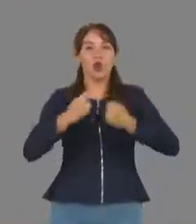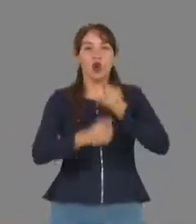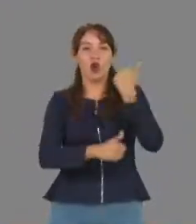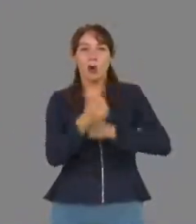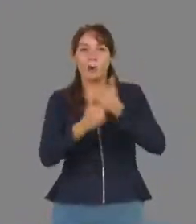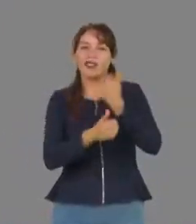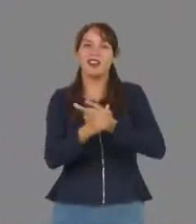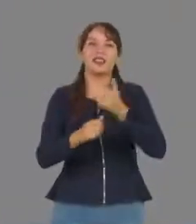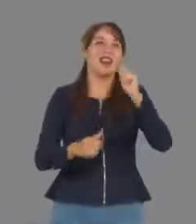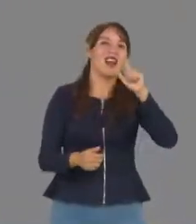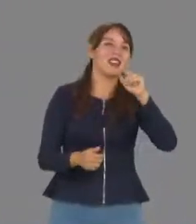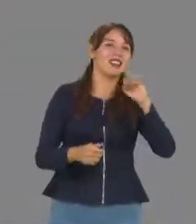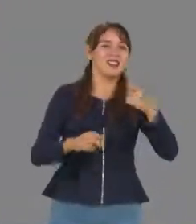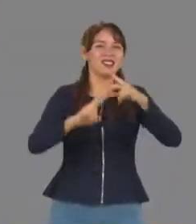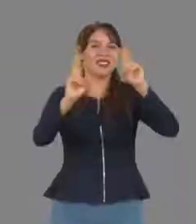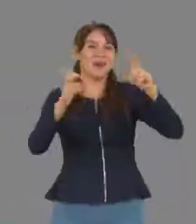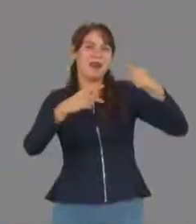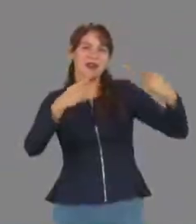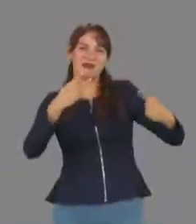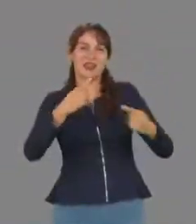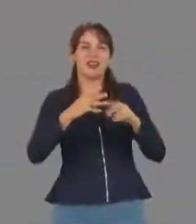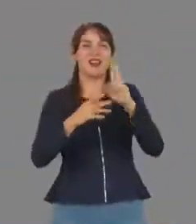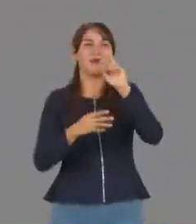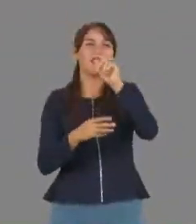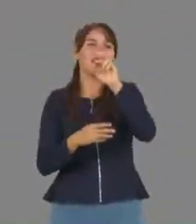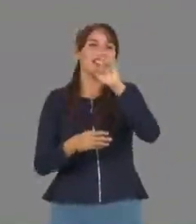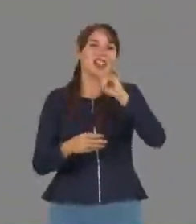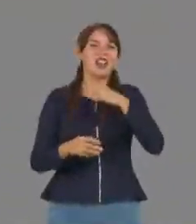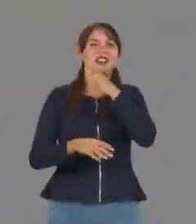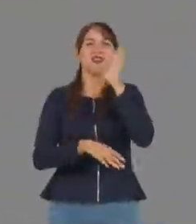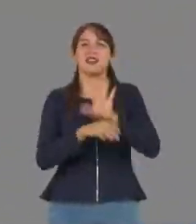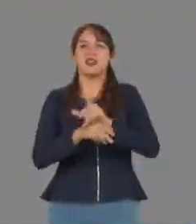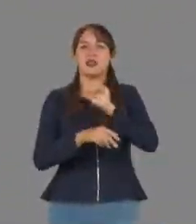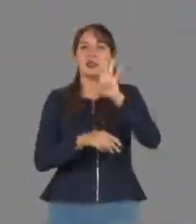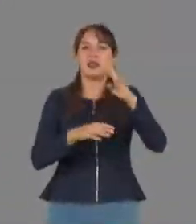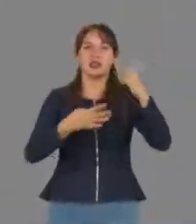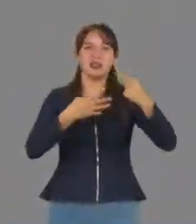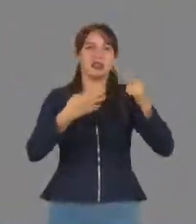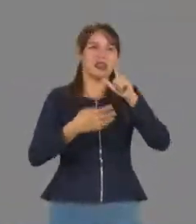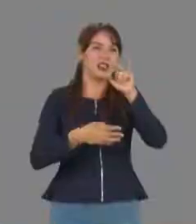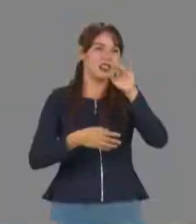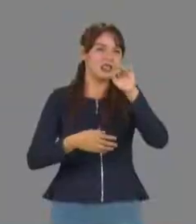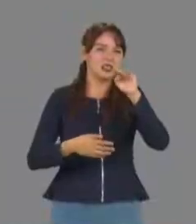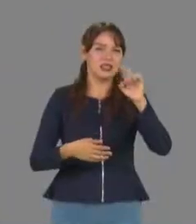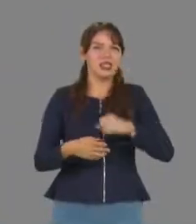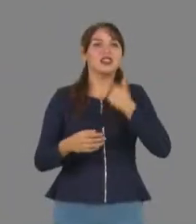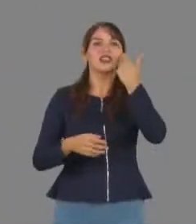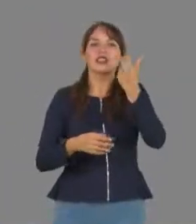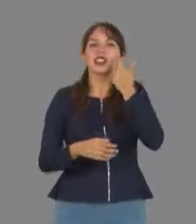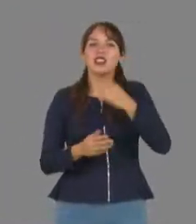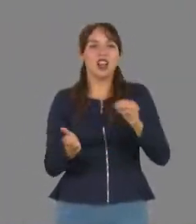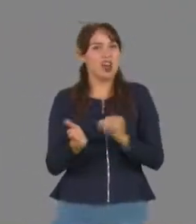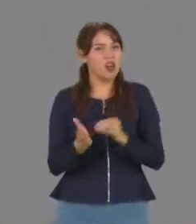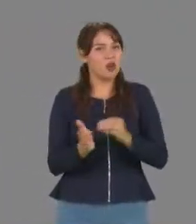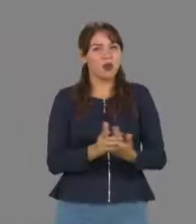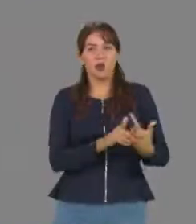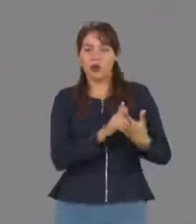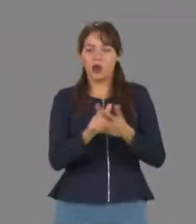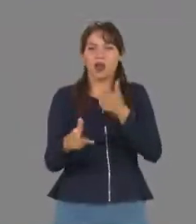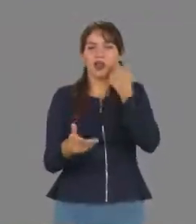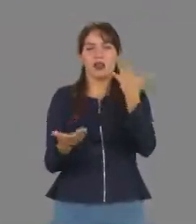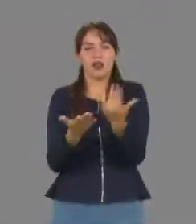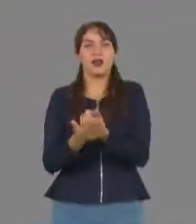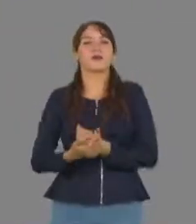Alces, Guerreras, Pats, Tejanas, Veterinaria, Cevete 24, Jaguares y Linces dicen aquí estamos y queremos ser también la número uno.